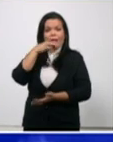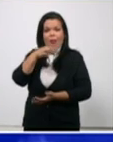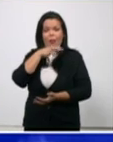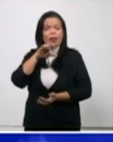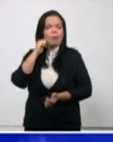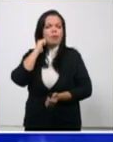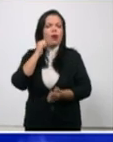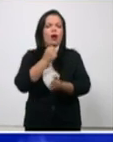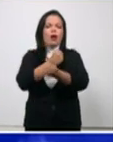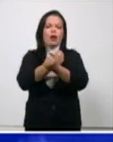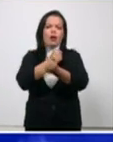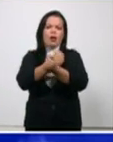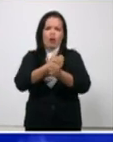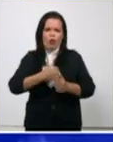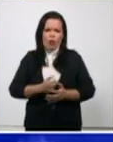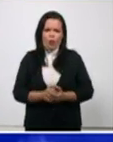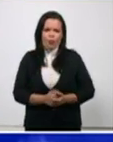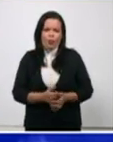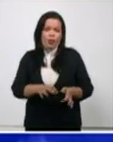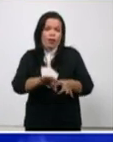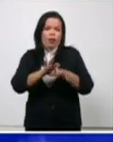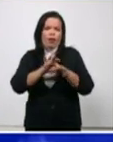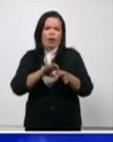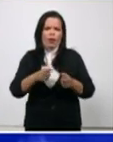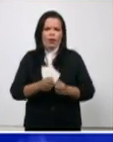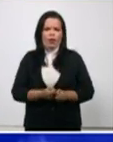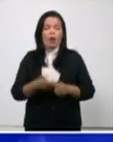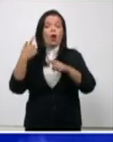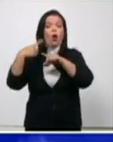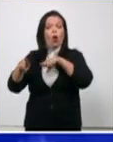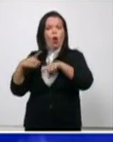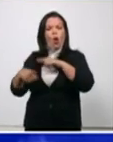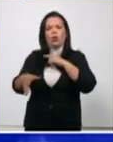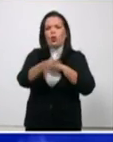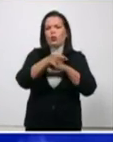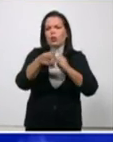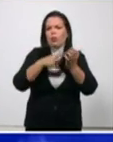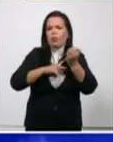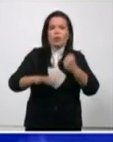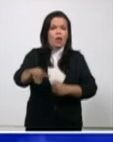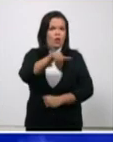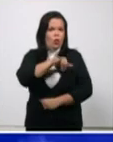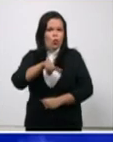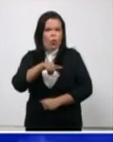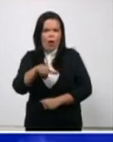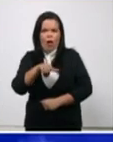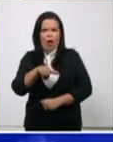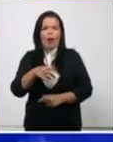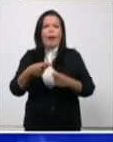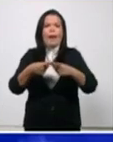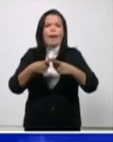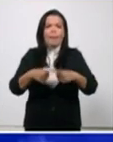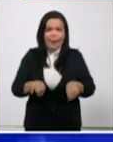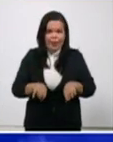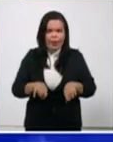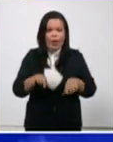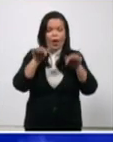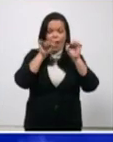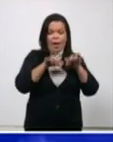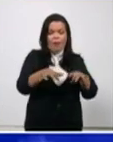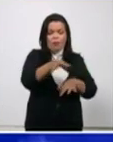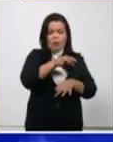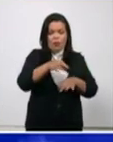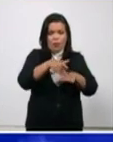riesgo está en todos lados incluso en los que incluso en Yatera vaya en Guantánamo que no ha tenido